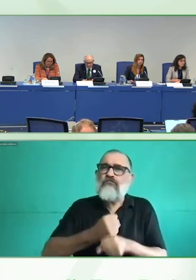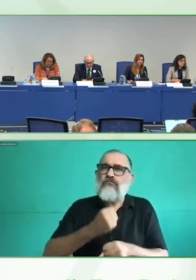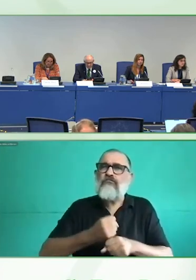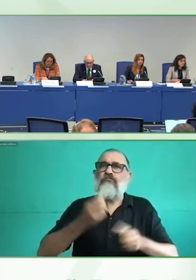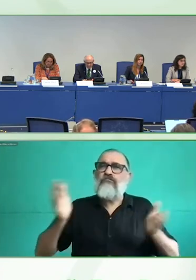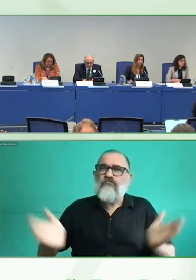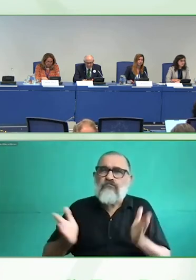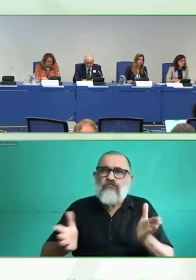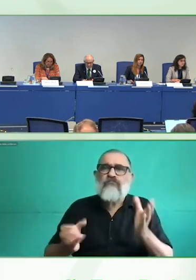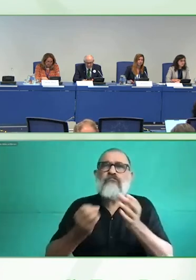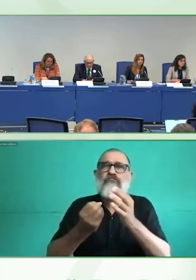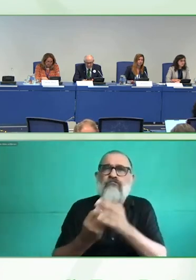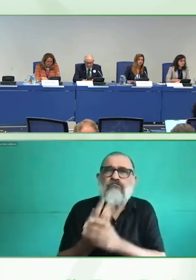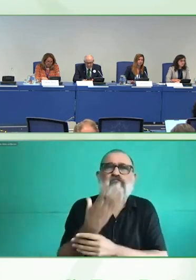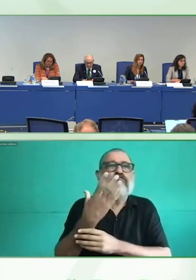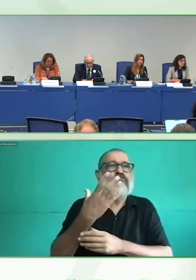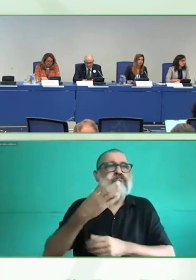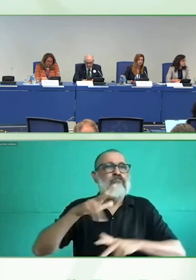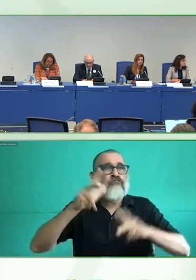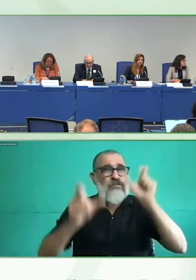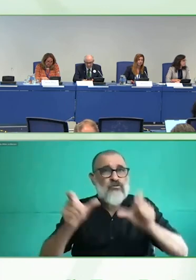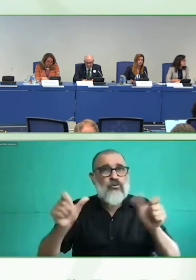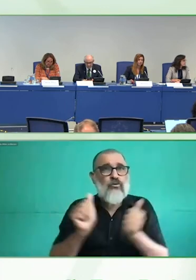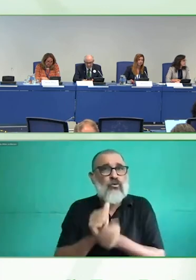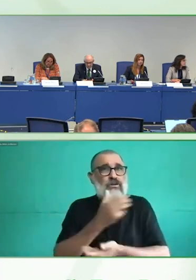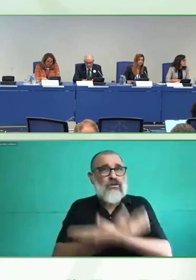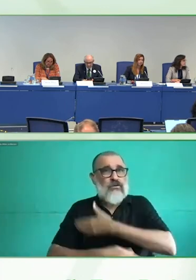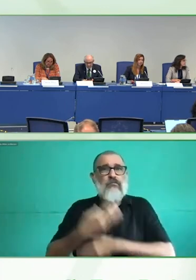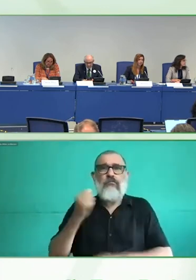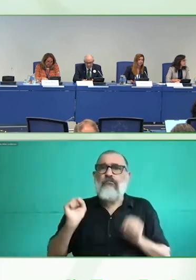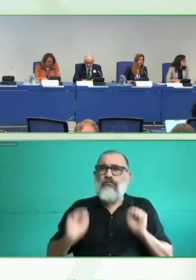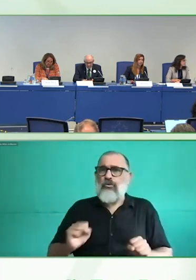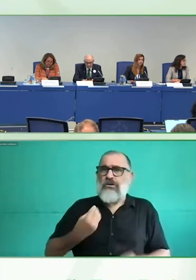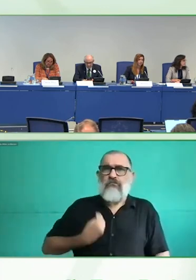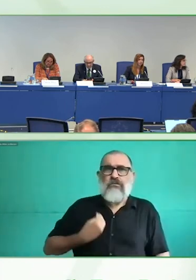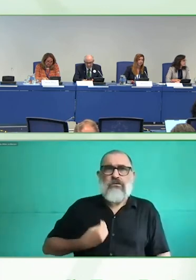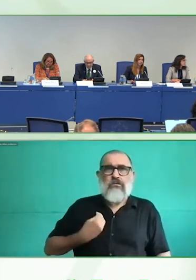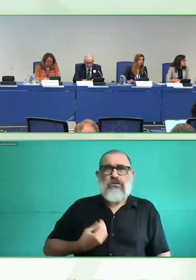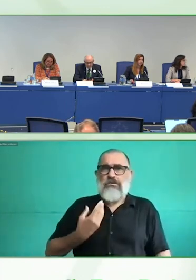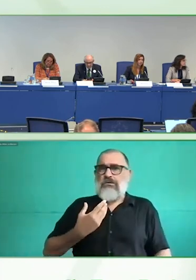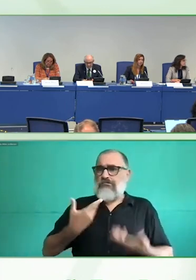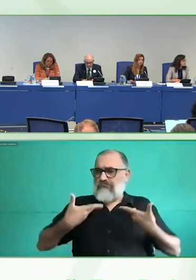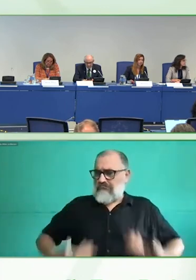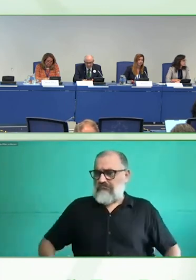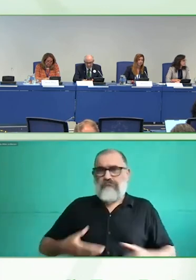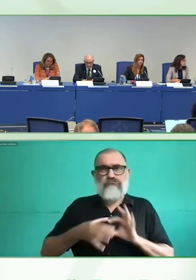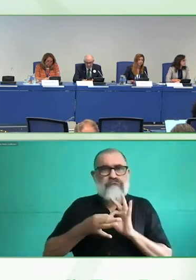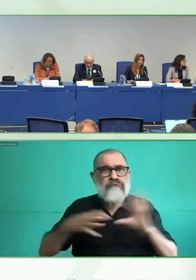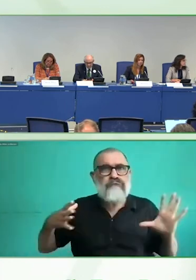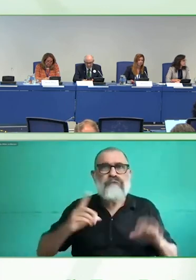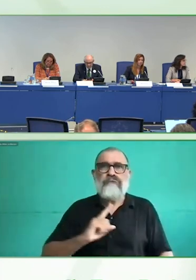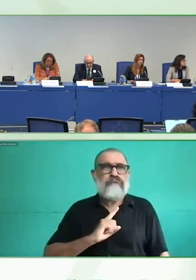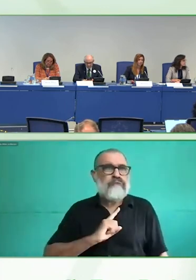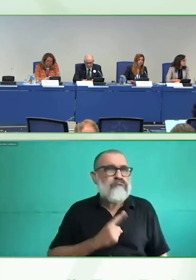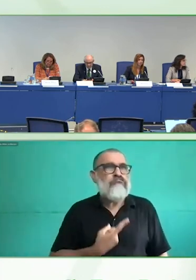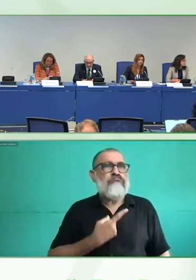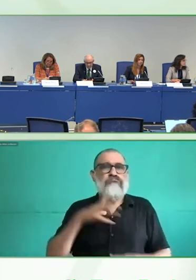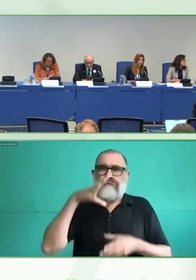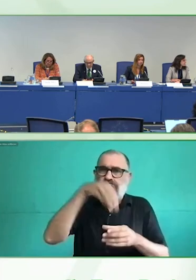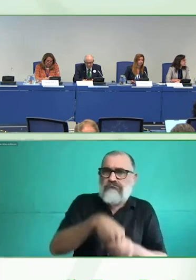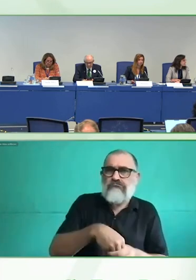el fin de hacer valer sus derechos civiles y políticos. Según datos publicados por el Banco Mundial,